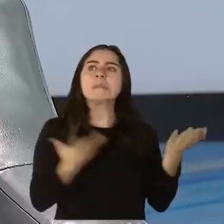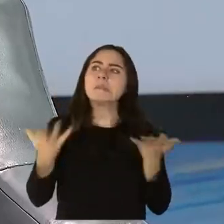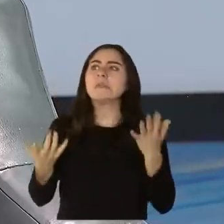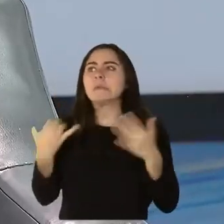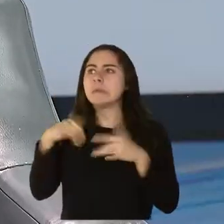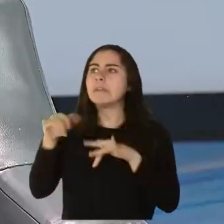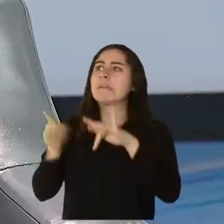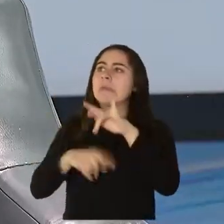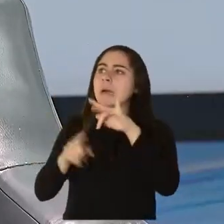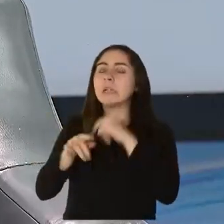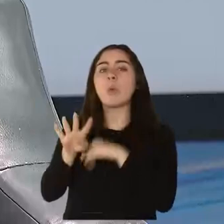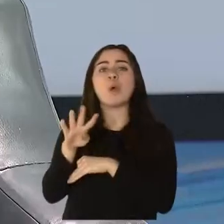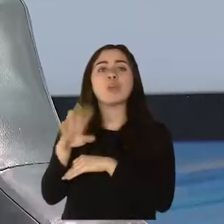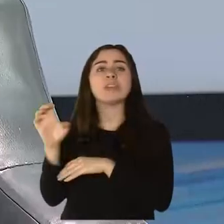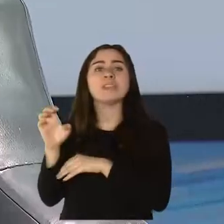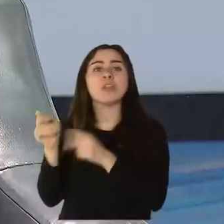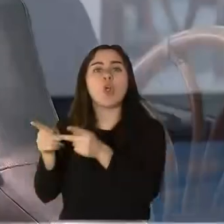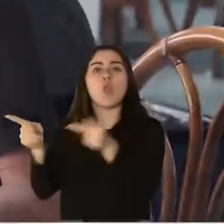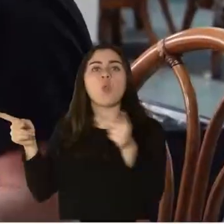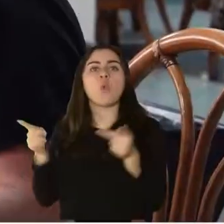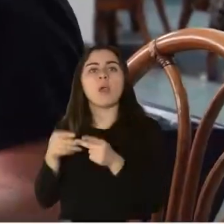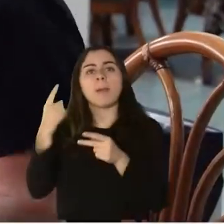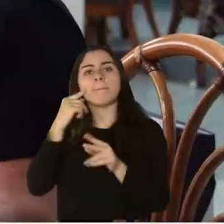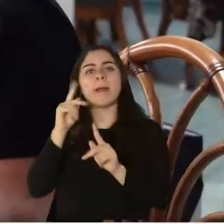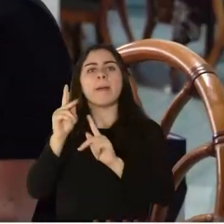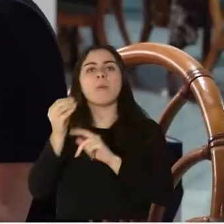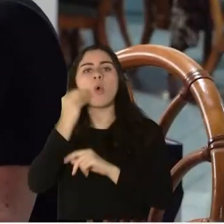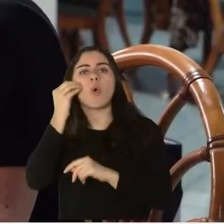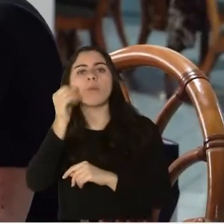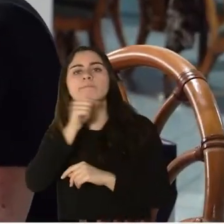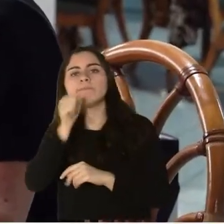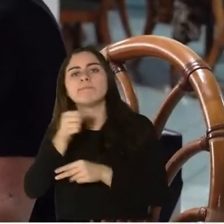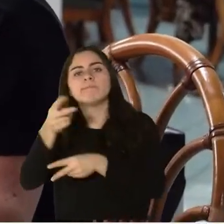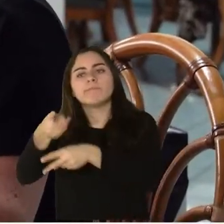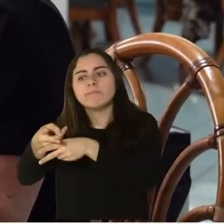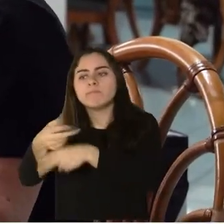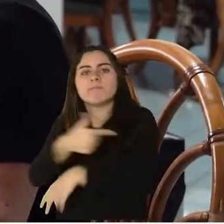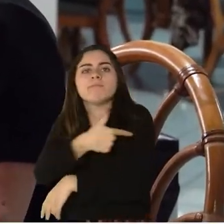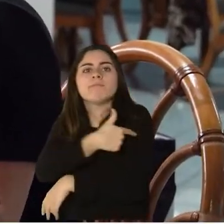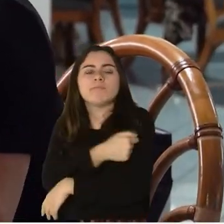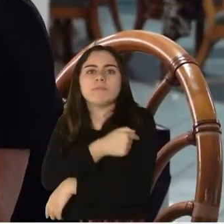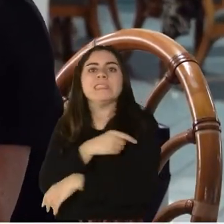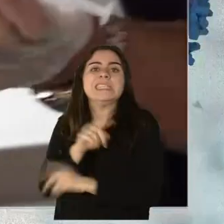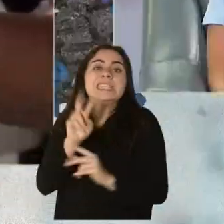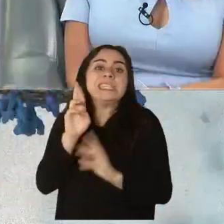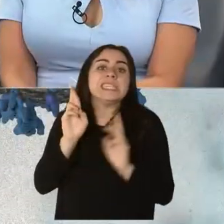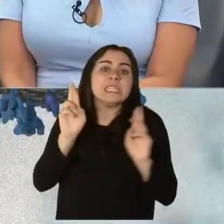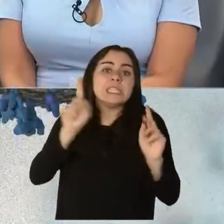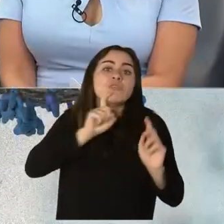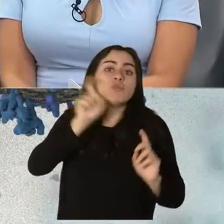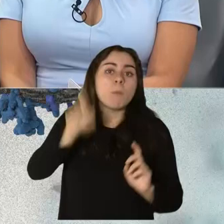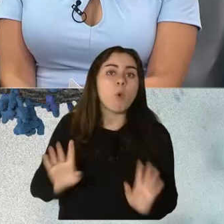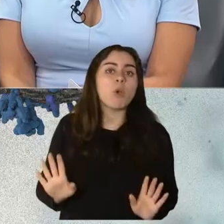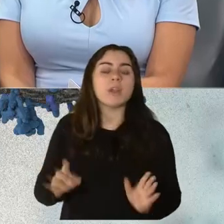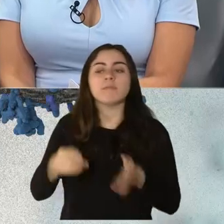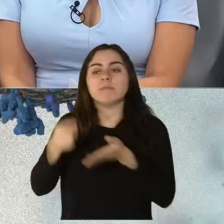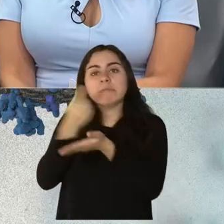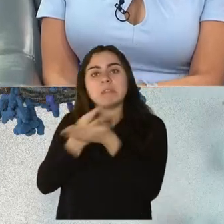facilidades de cuido a largo plazo que se deben cubrir en la próxima semana o semana y media.